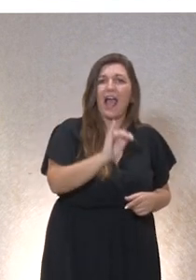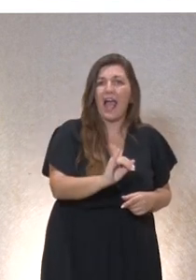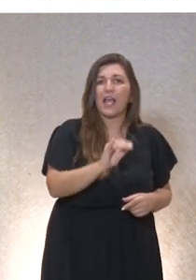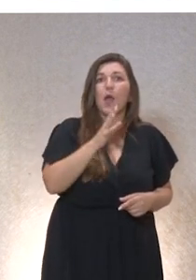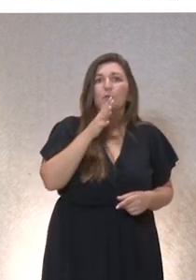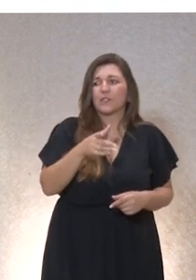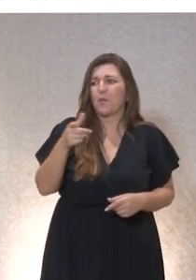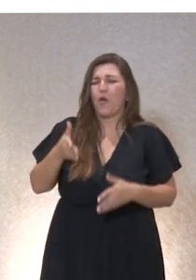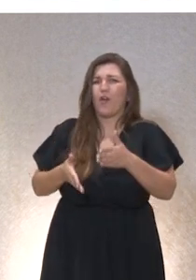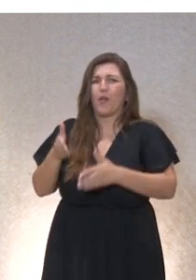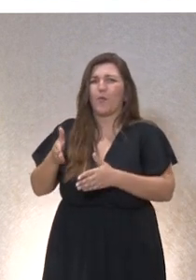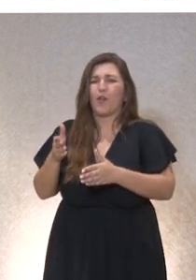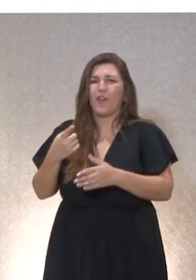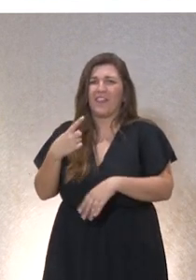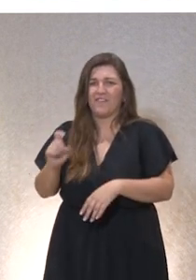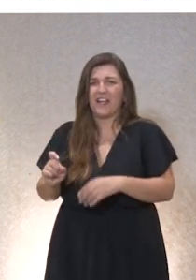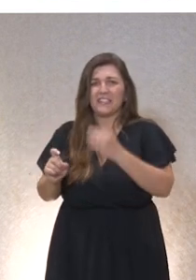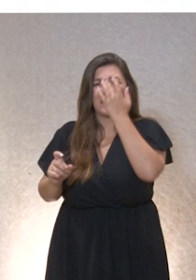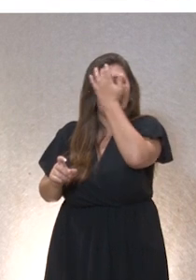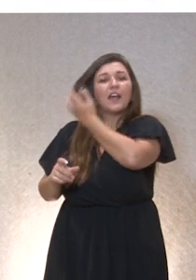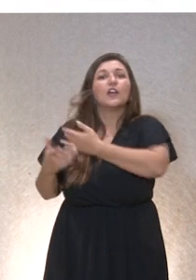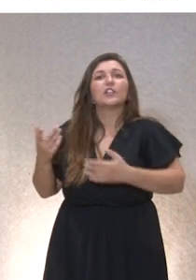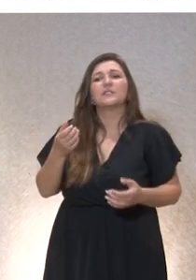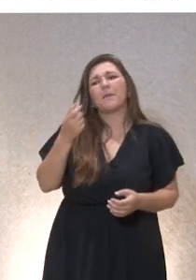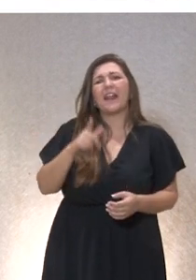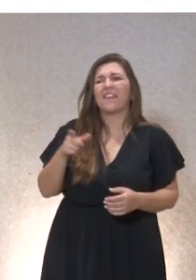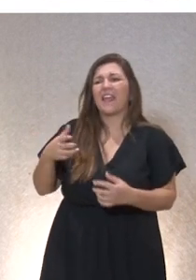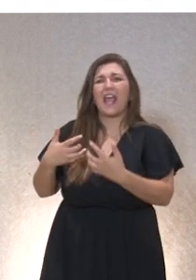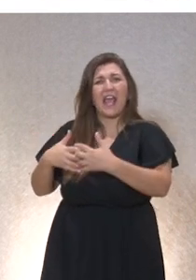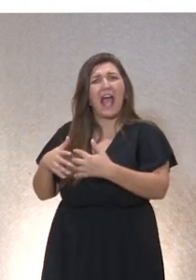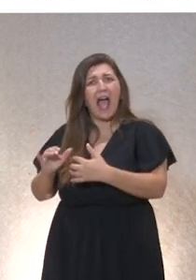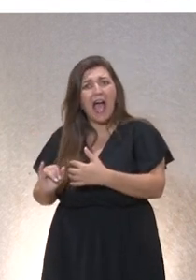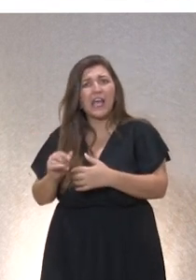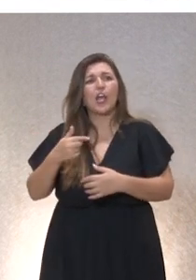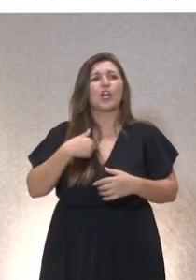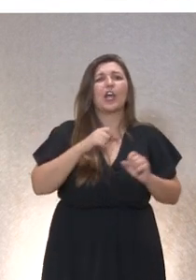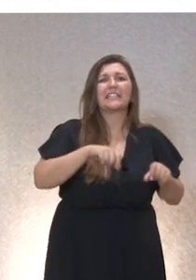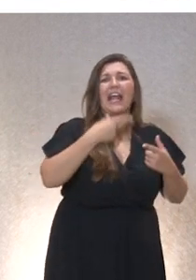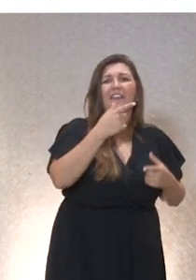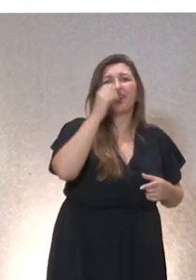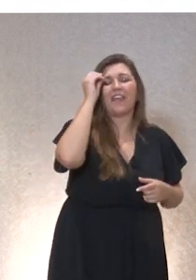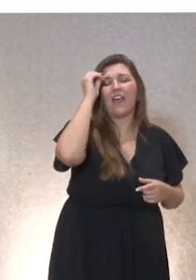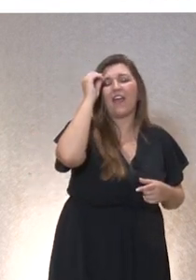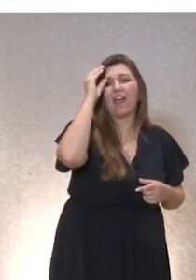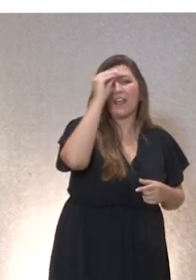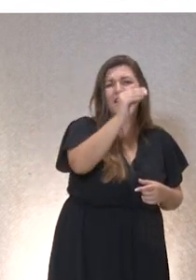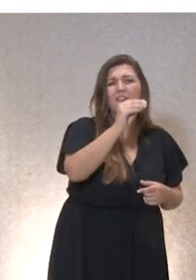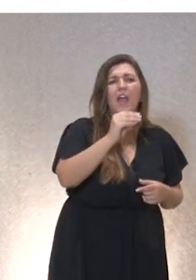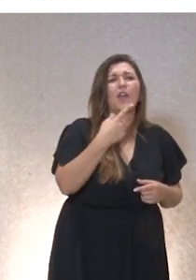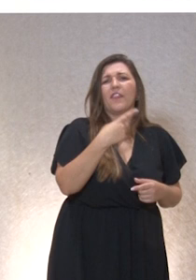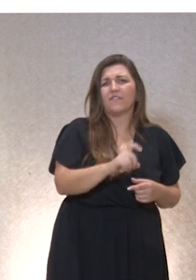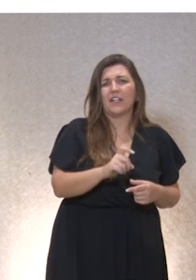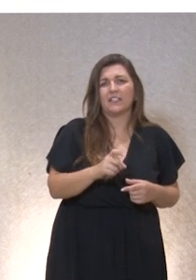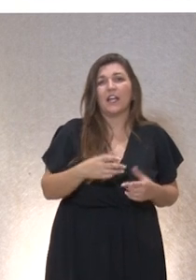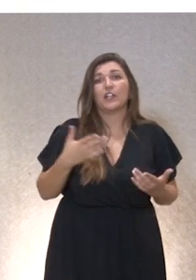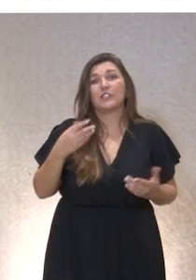artefactos para qué vas a utilizar tu inteligencia natural si ya tienes la inteligencia artificial. Esto, llevado a nivel macro, significa que